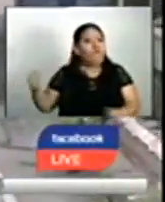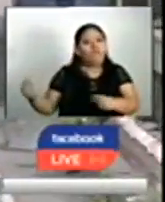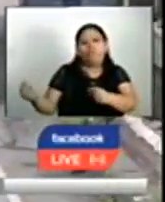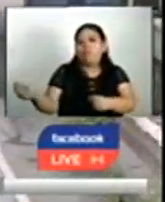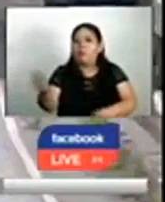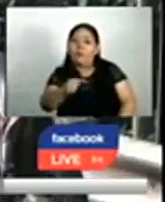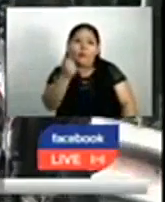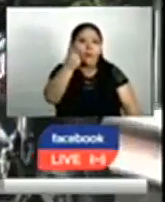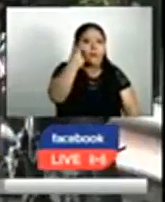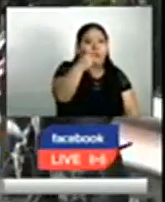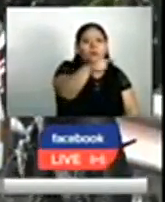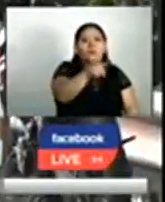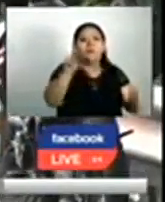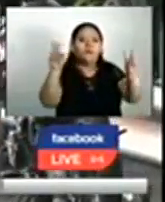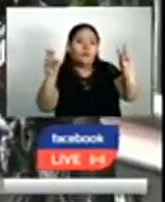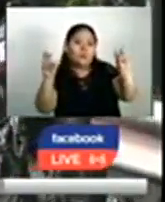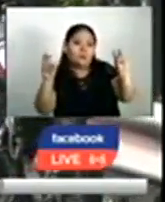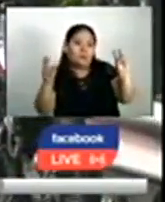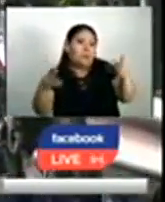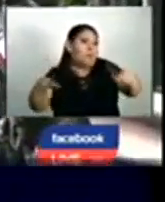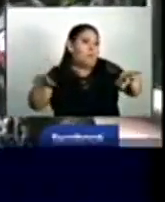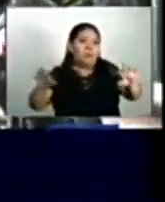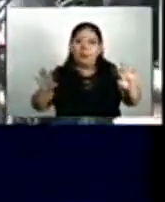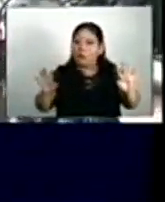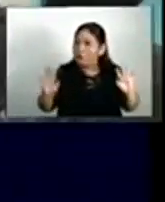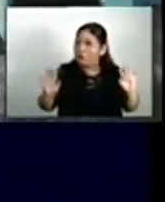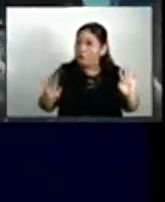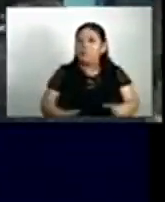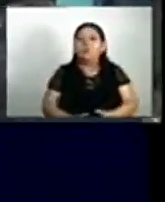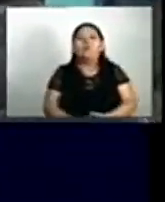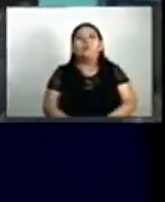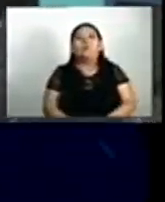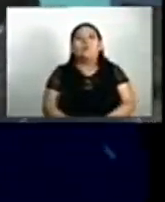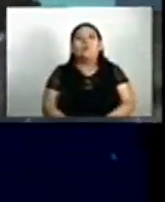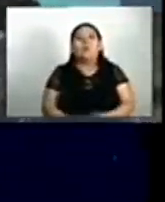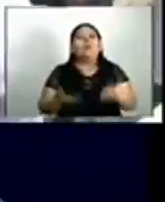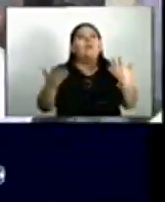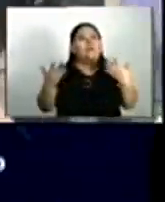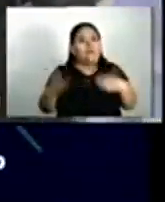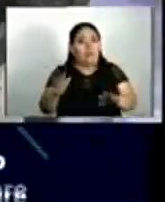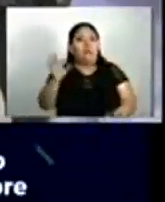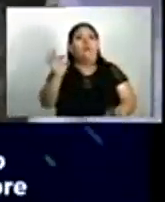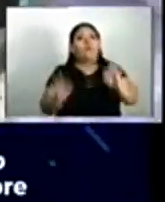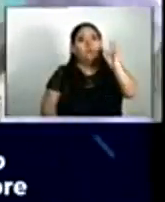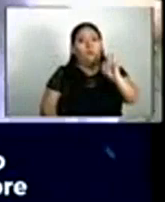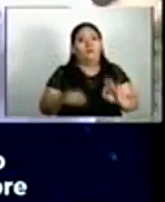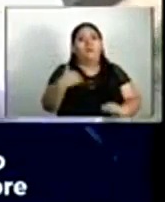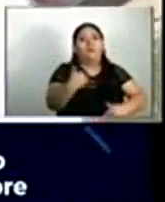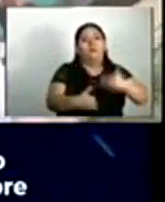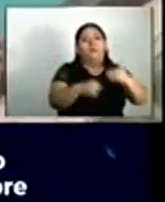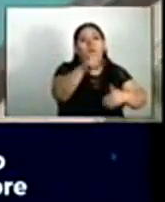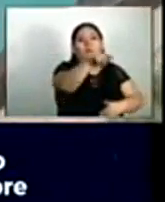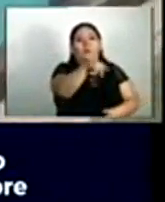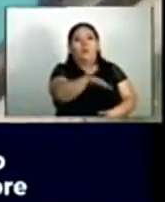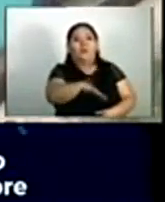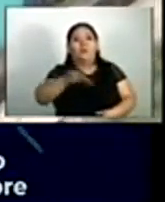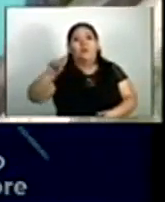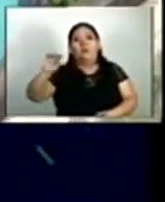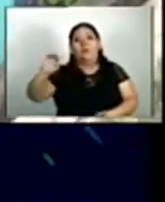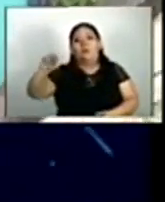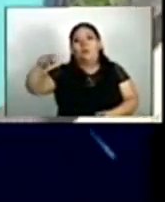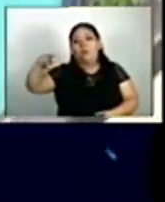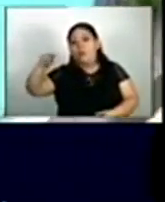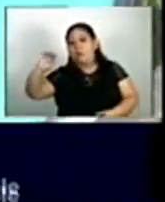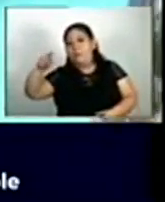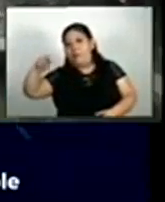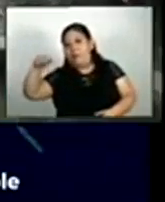asunto. Y así sucedió. Y aunque el caso ya fue judicializado en el juzgado de Teotepeque, los habitantes